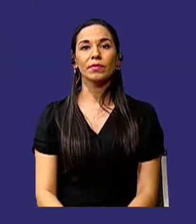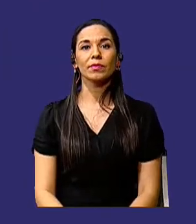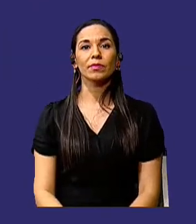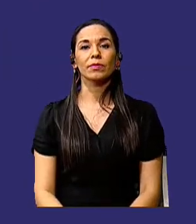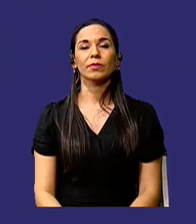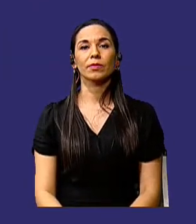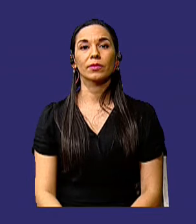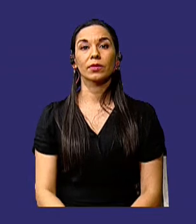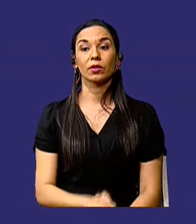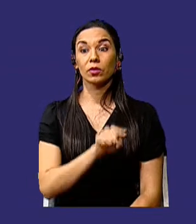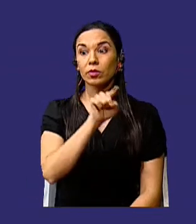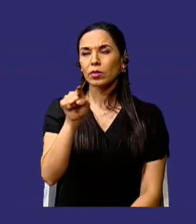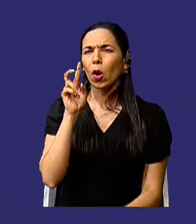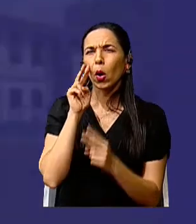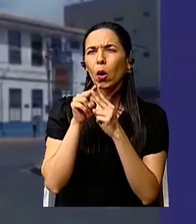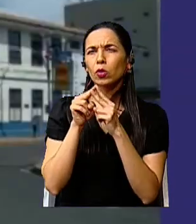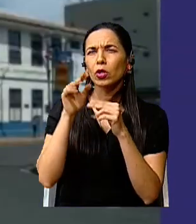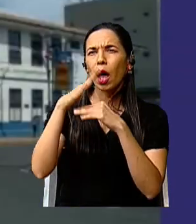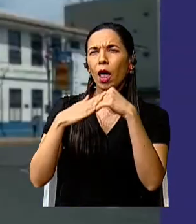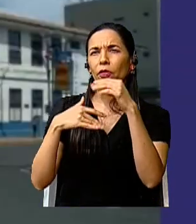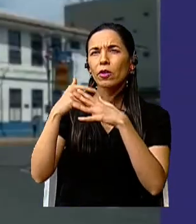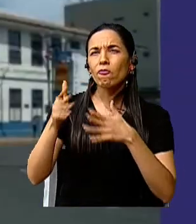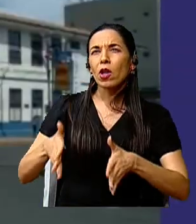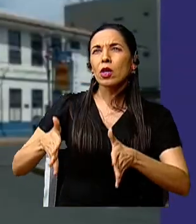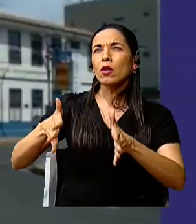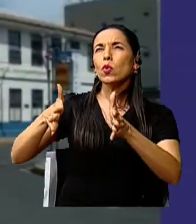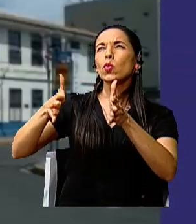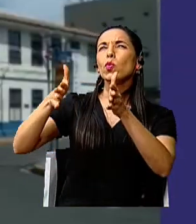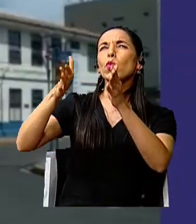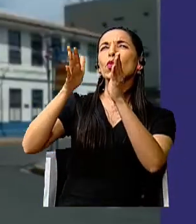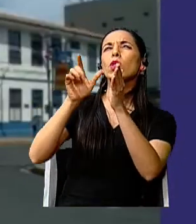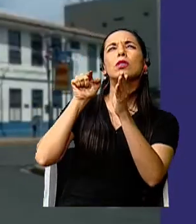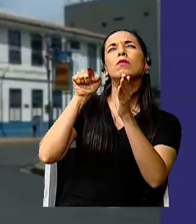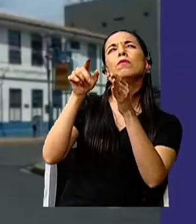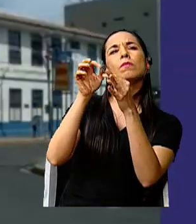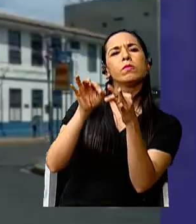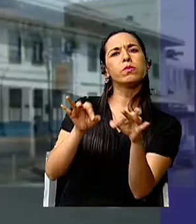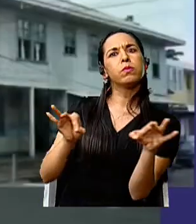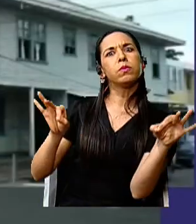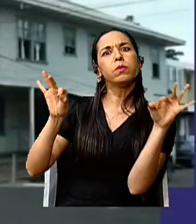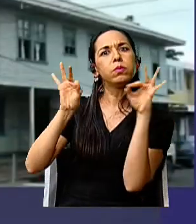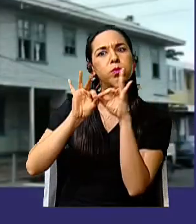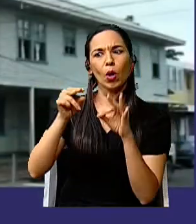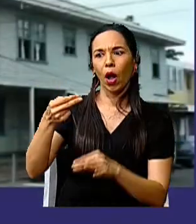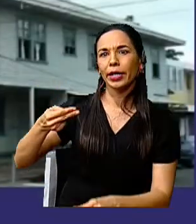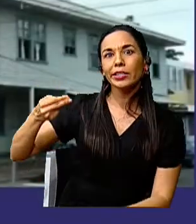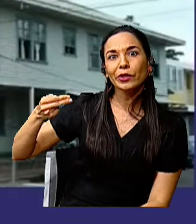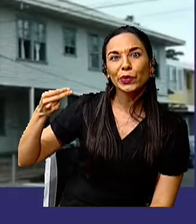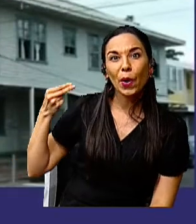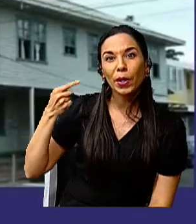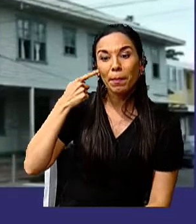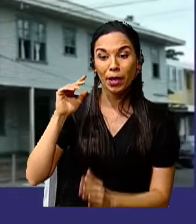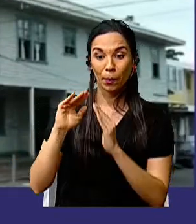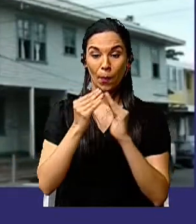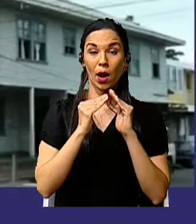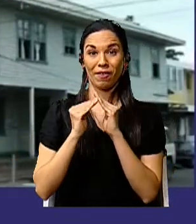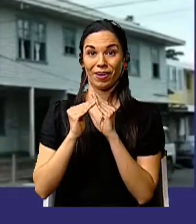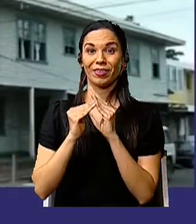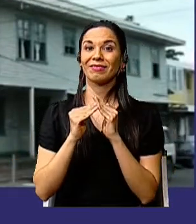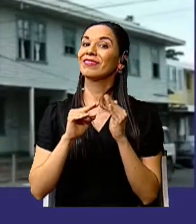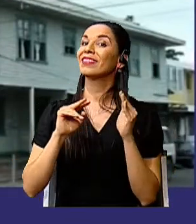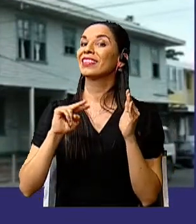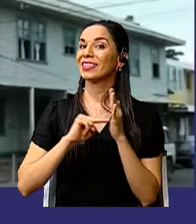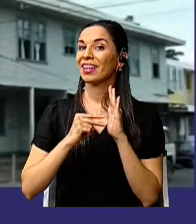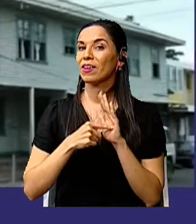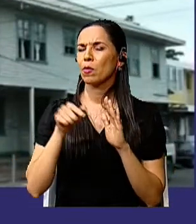Si usted conoce un edificio que tiene una gran importancia y valor histórico para un pueblo, podemos hacer